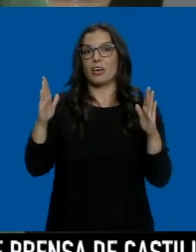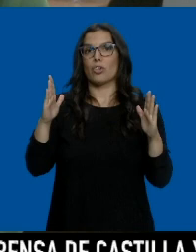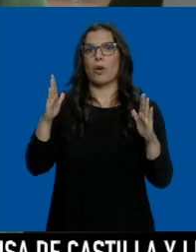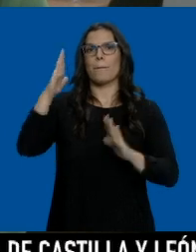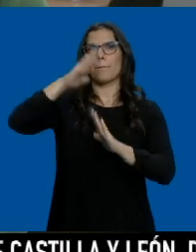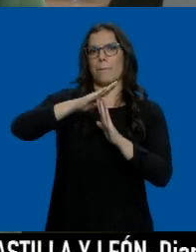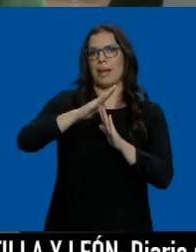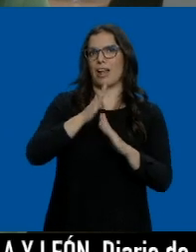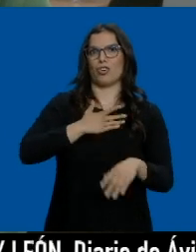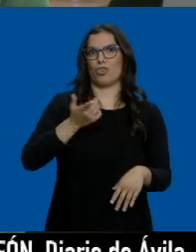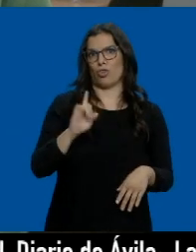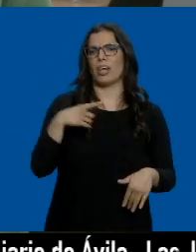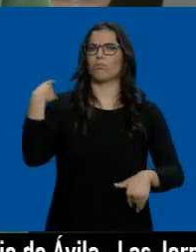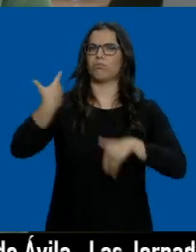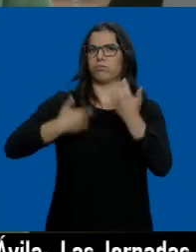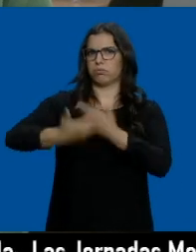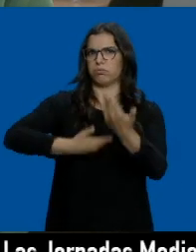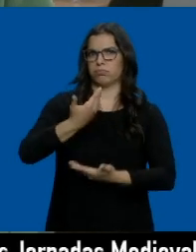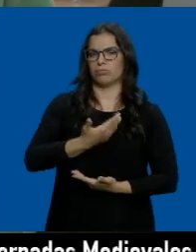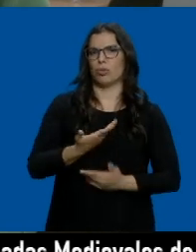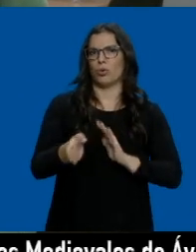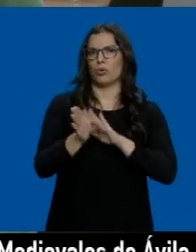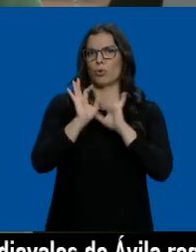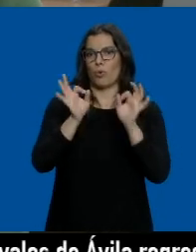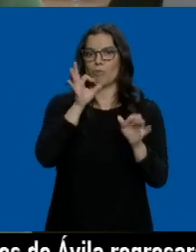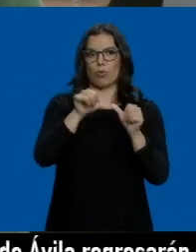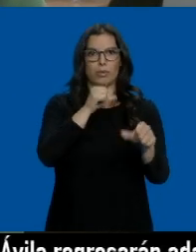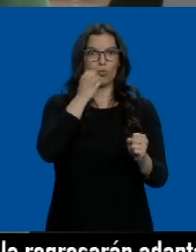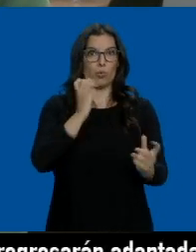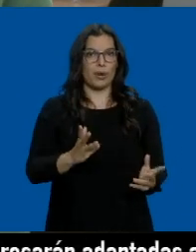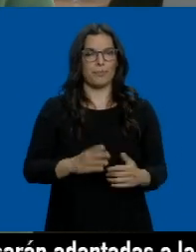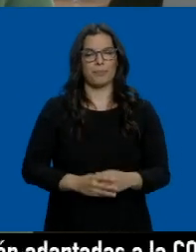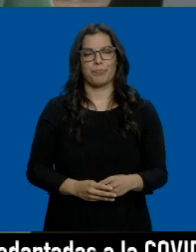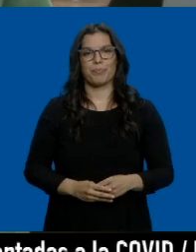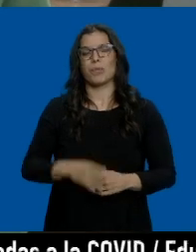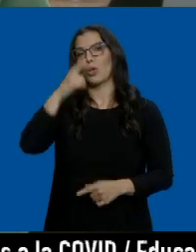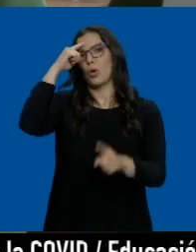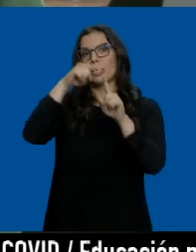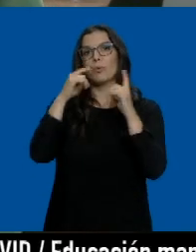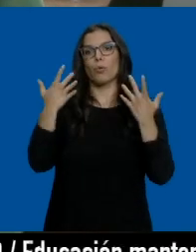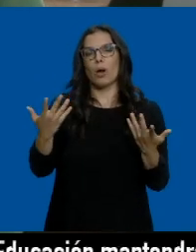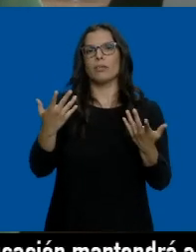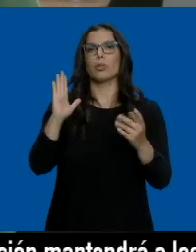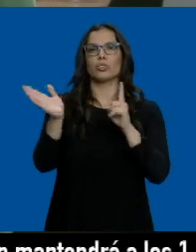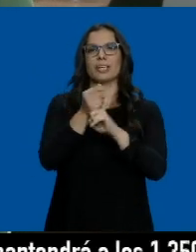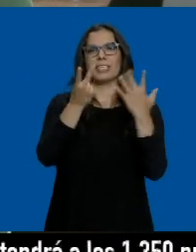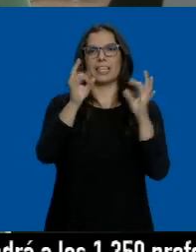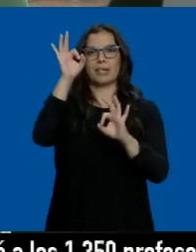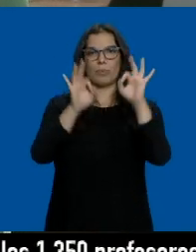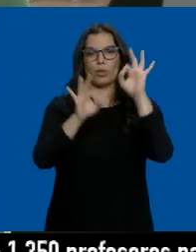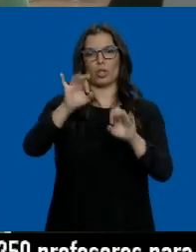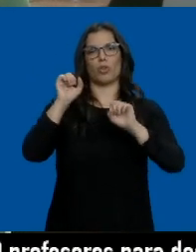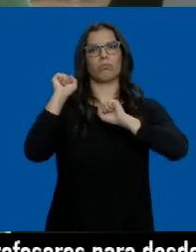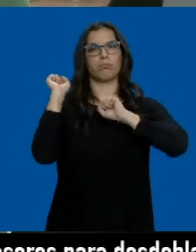frenar lo más mínimo el proceso de vacunación tan bueno que lleva nuestro país. El objetivo es ese, llegar al 70% de la población